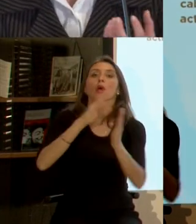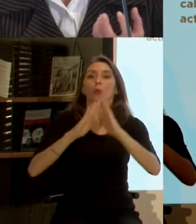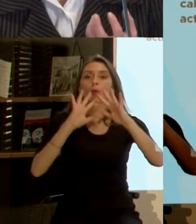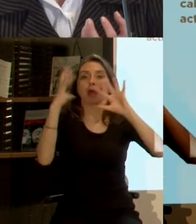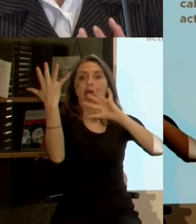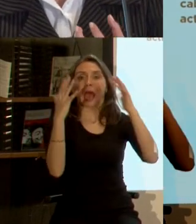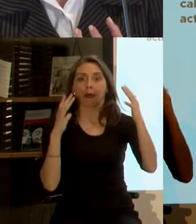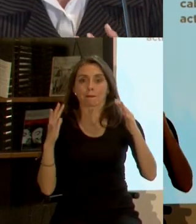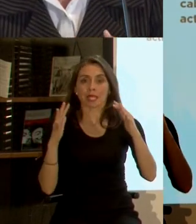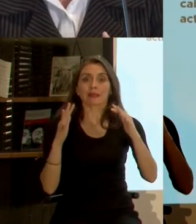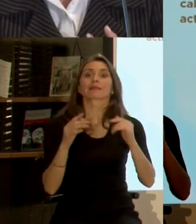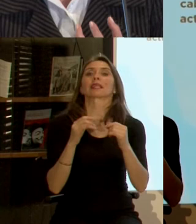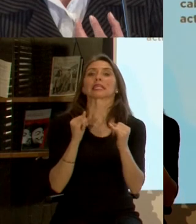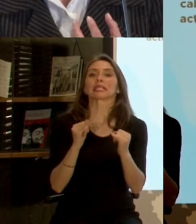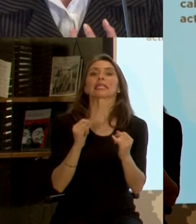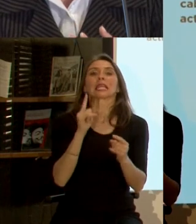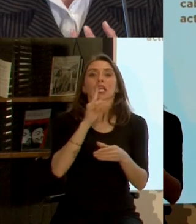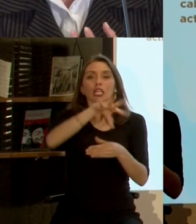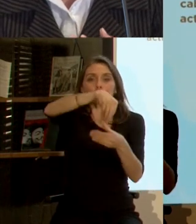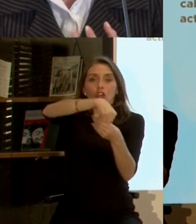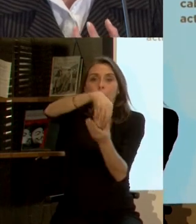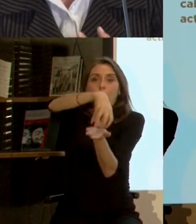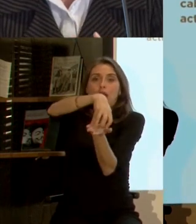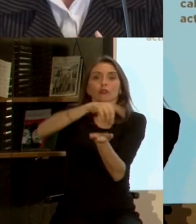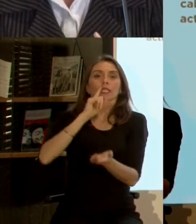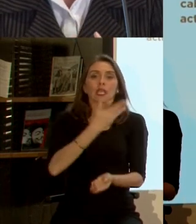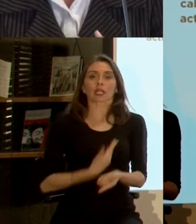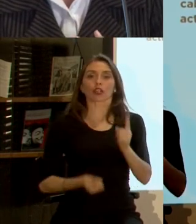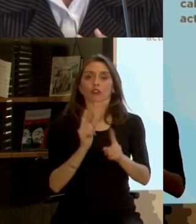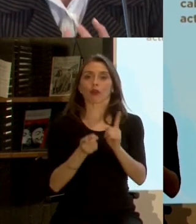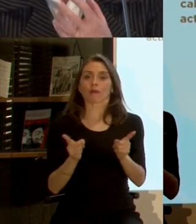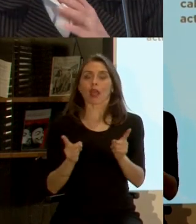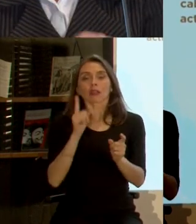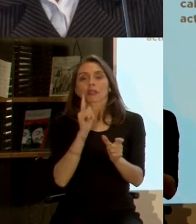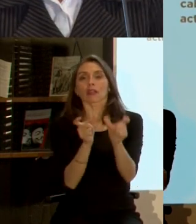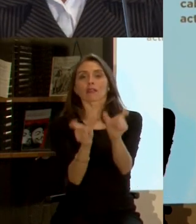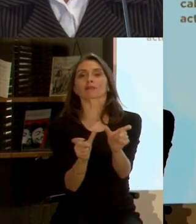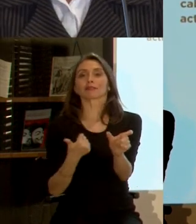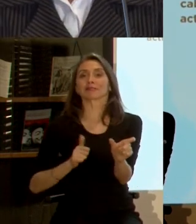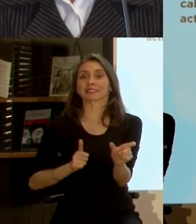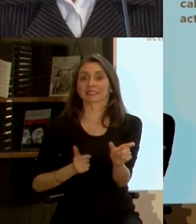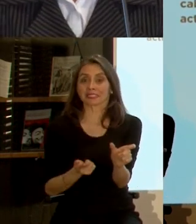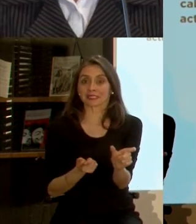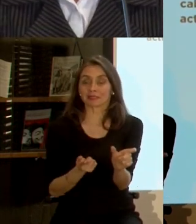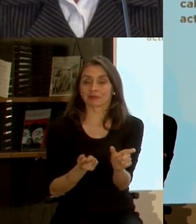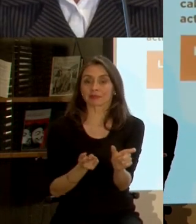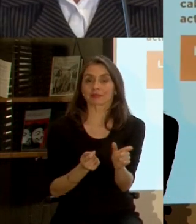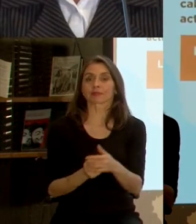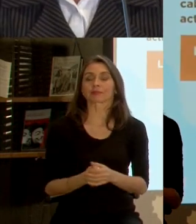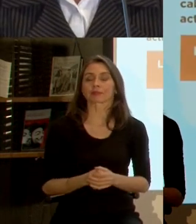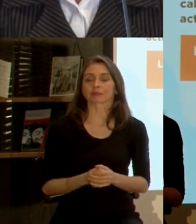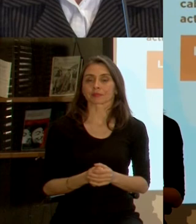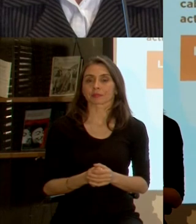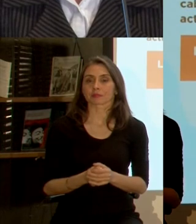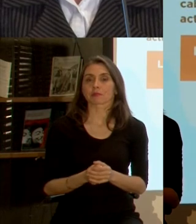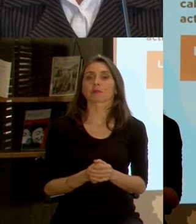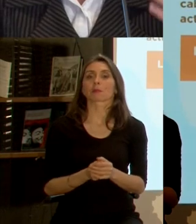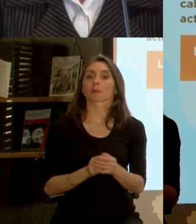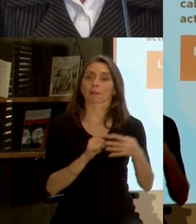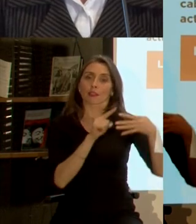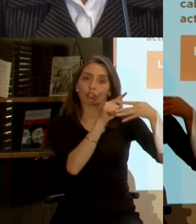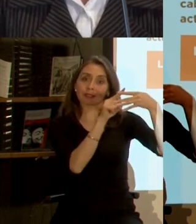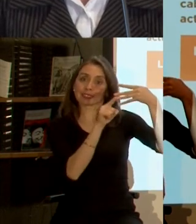ambiente y en términos de gobernanza y de fiscalidad lo cual lleva